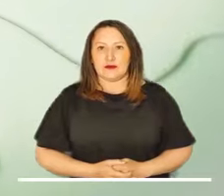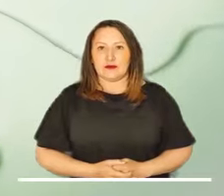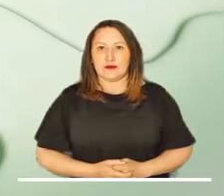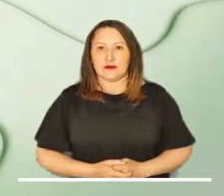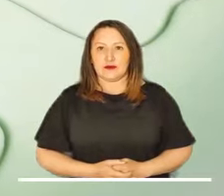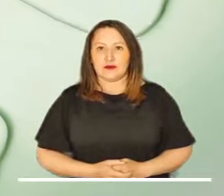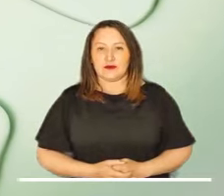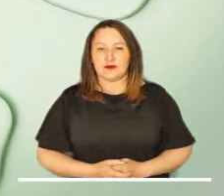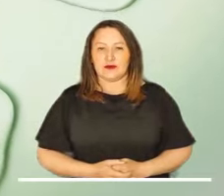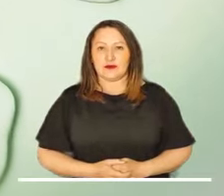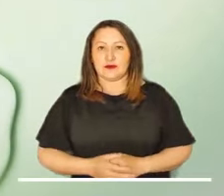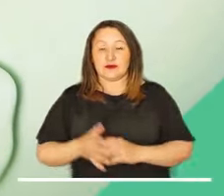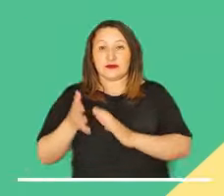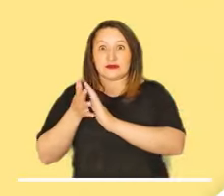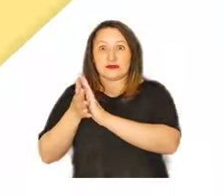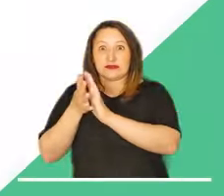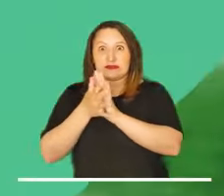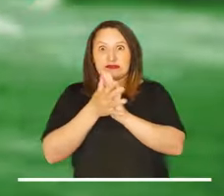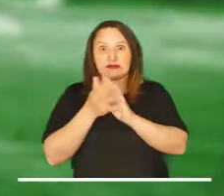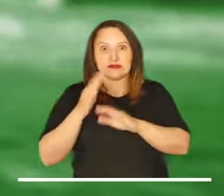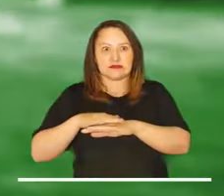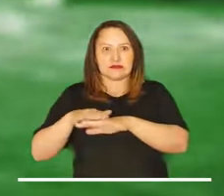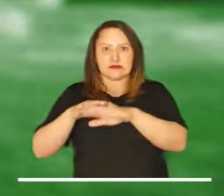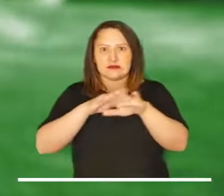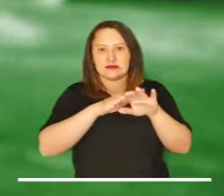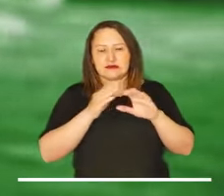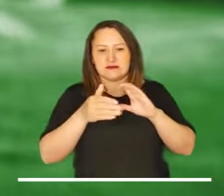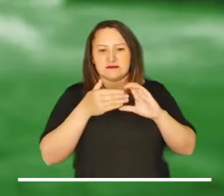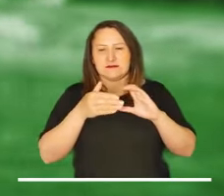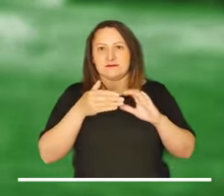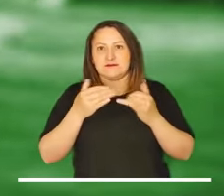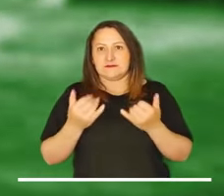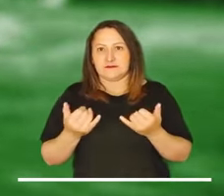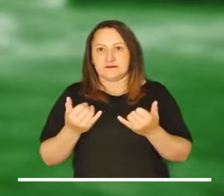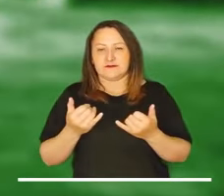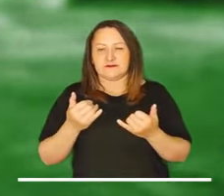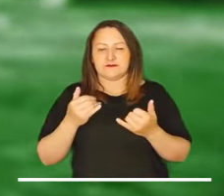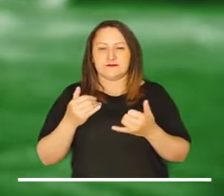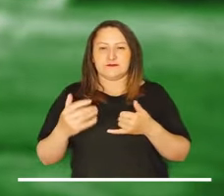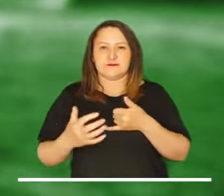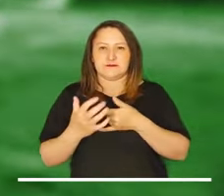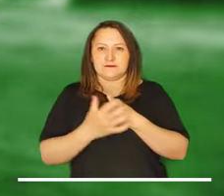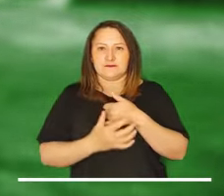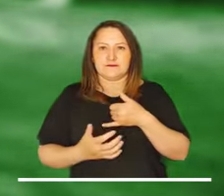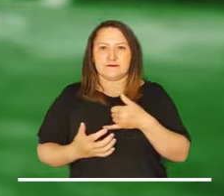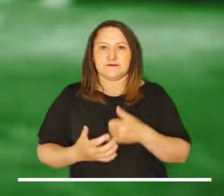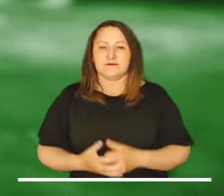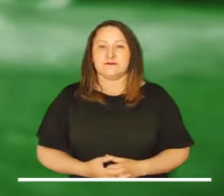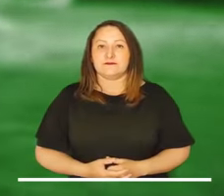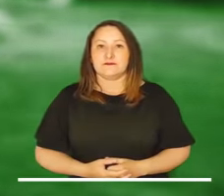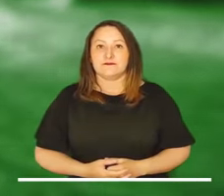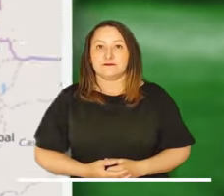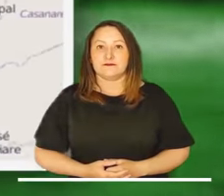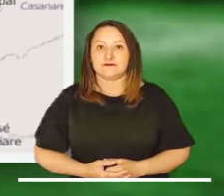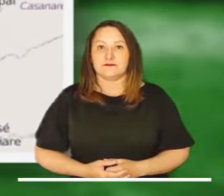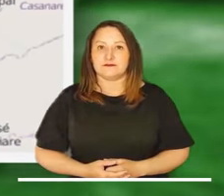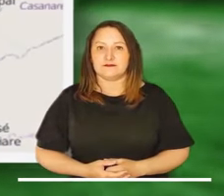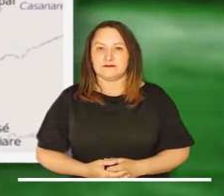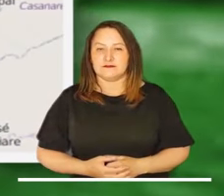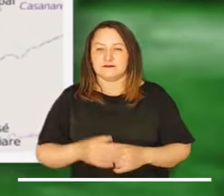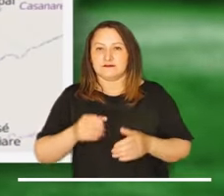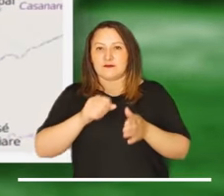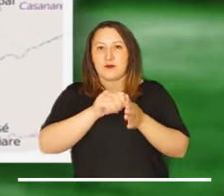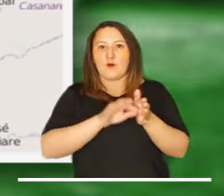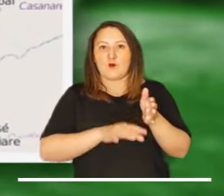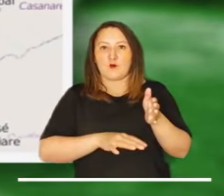seco durante la jornada. Permanezca informado sobre las principales alertas meteorológicas vigentes a